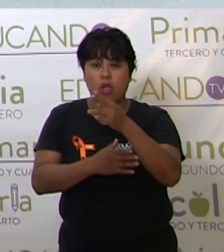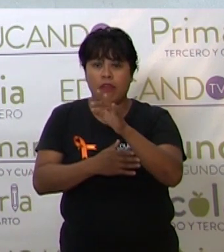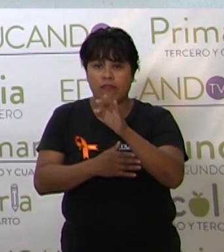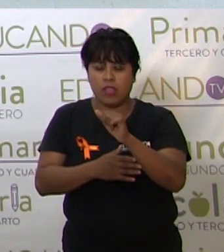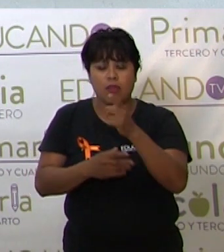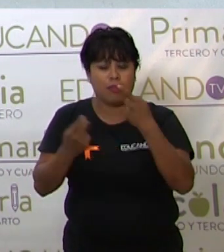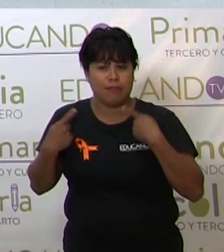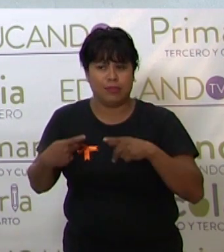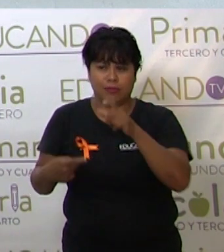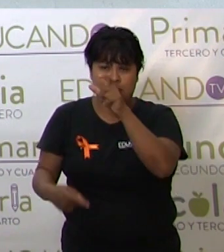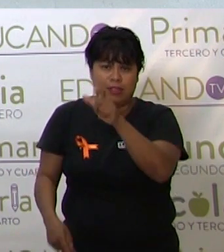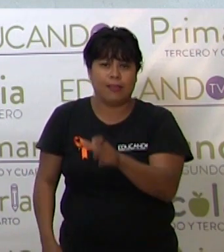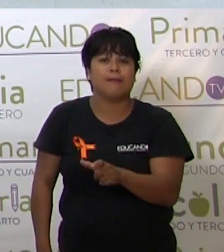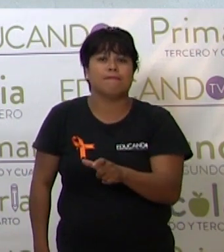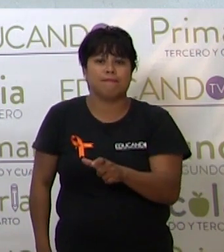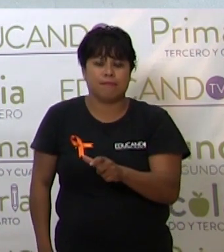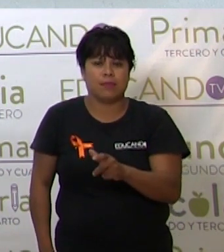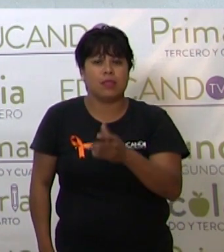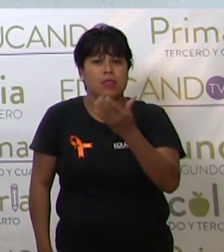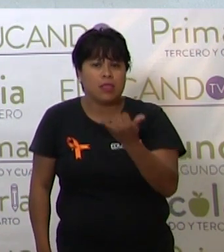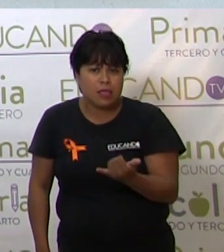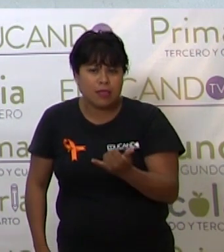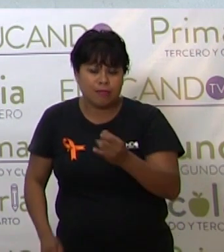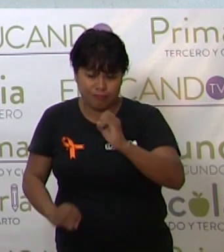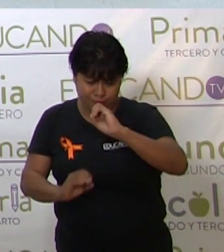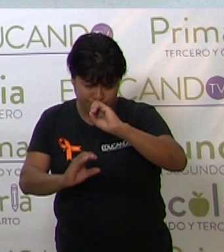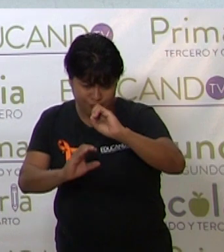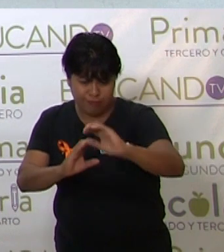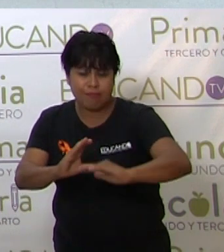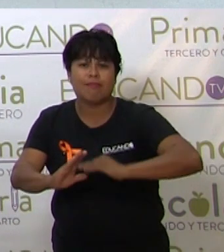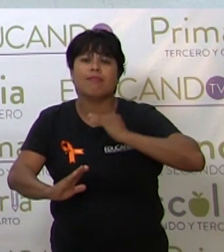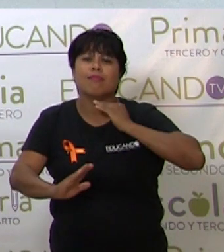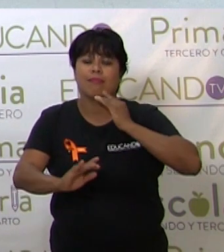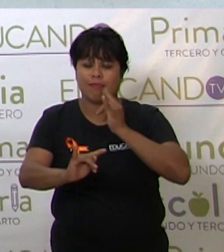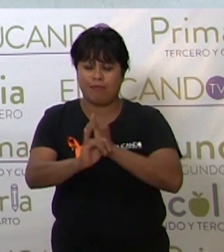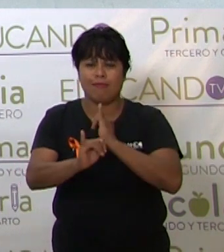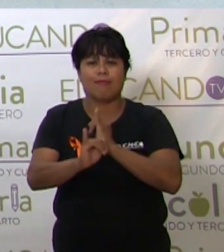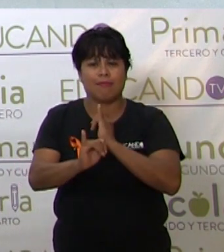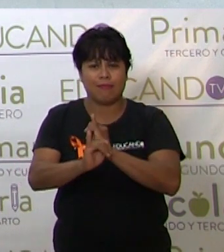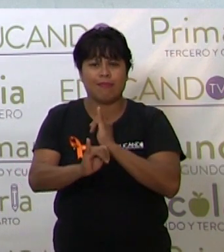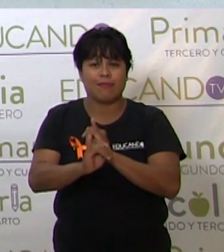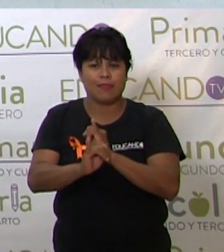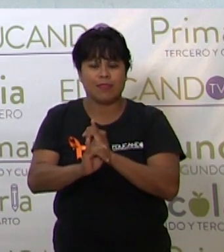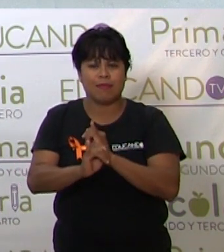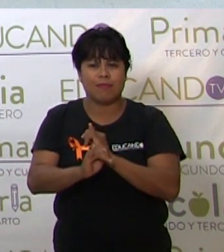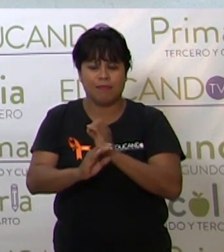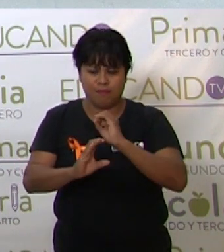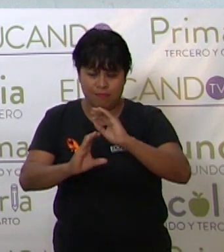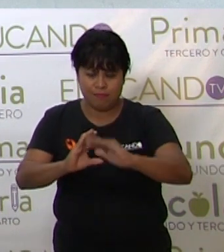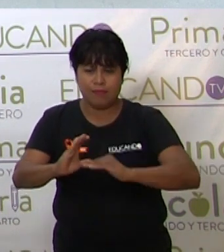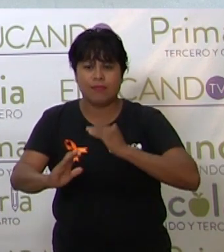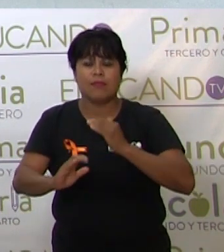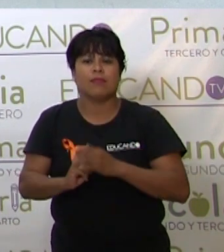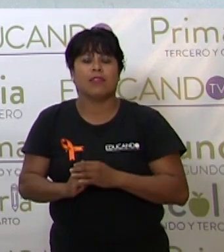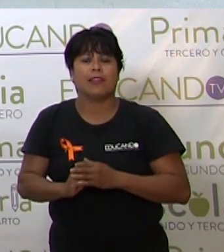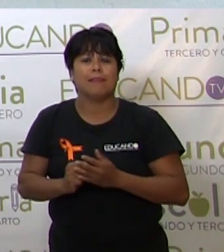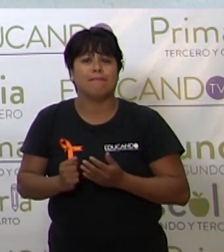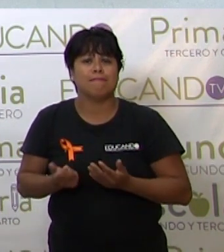la biografía de un personaje y nos las pueda a lo mejor mandar en nuestro blog de WordPress